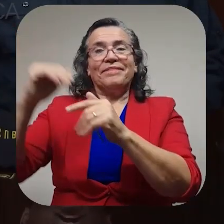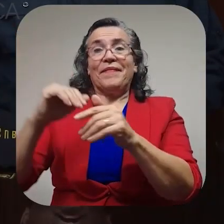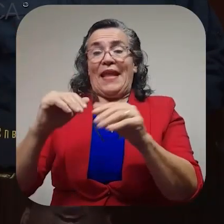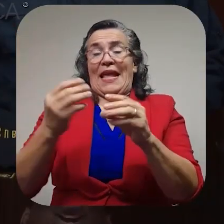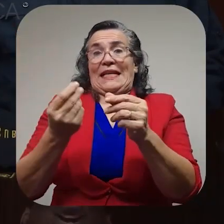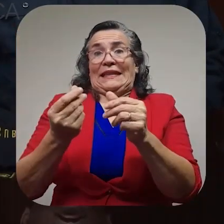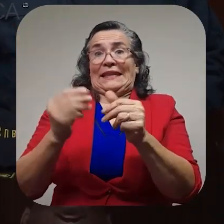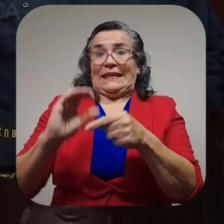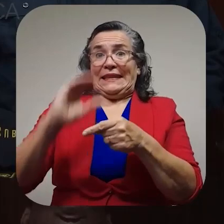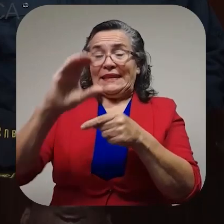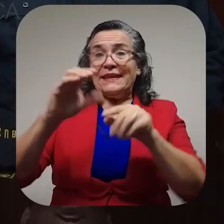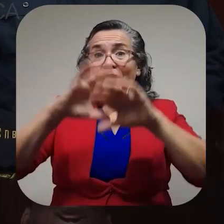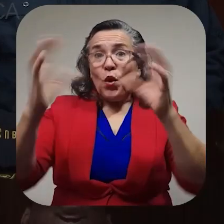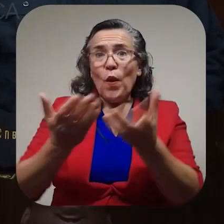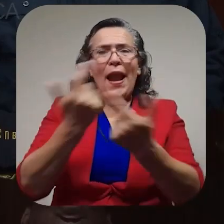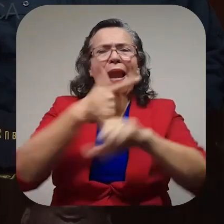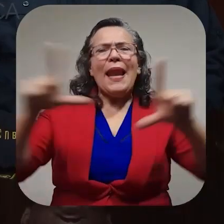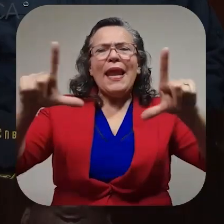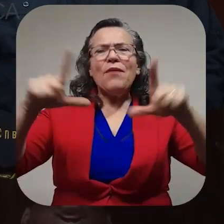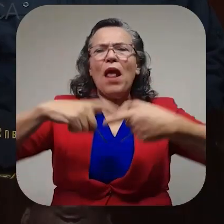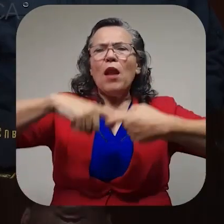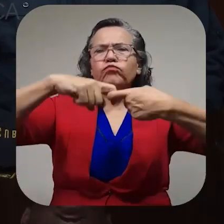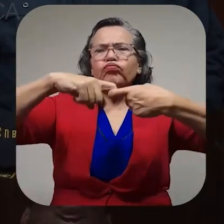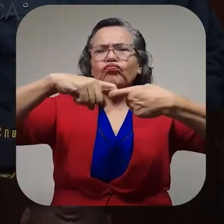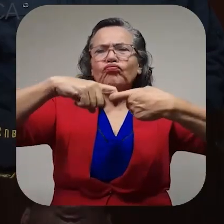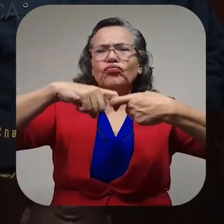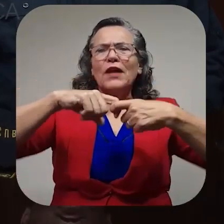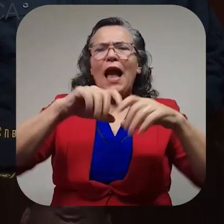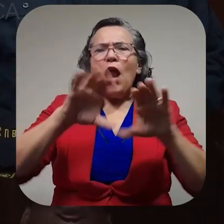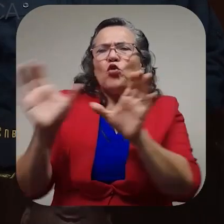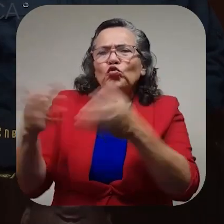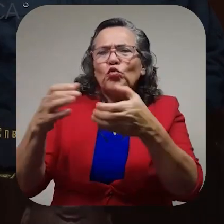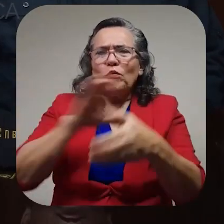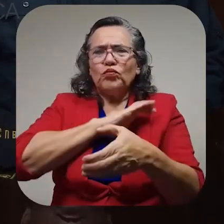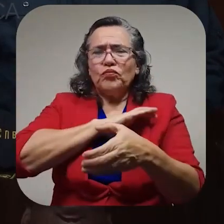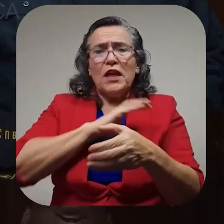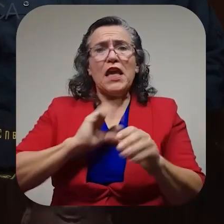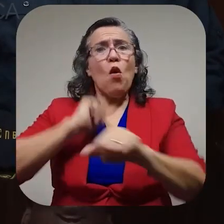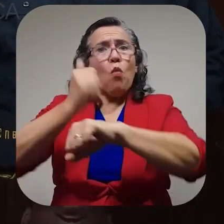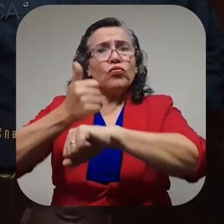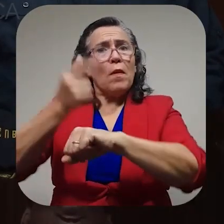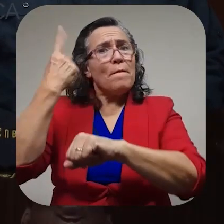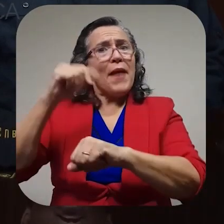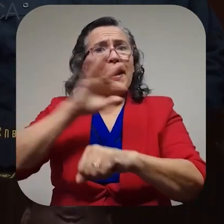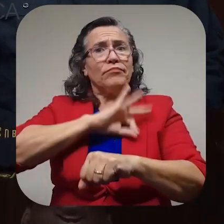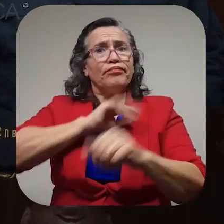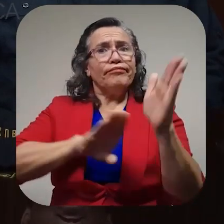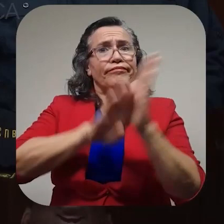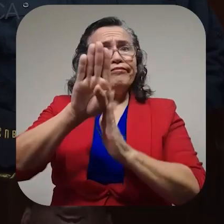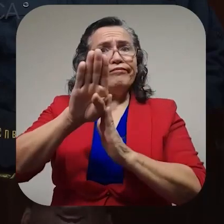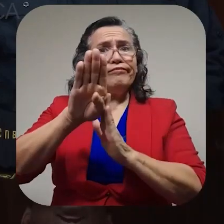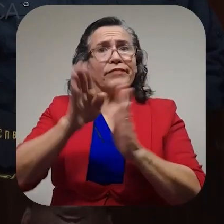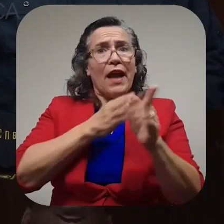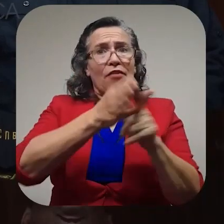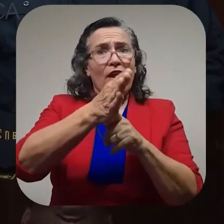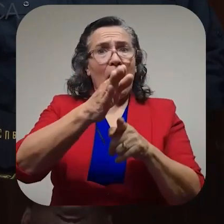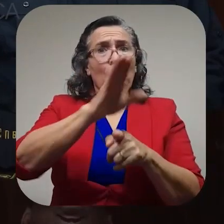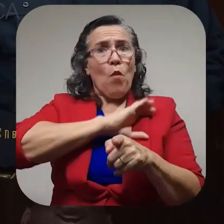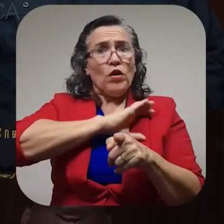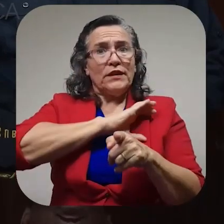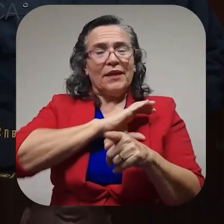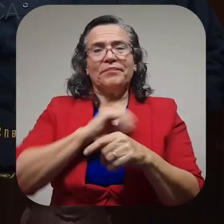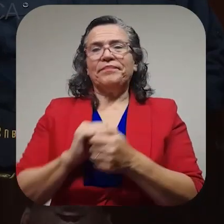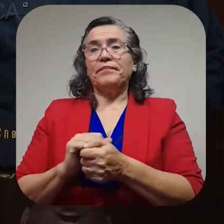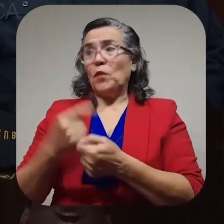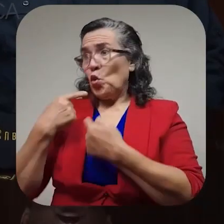El salario global fijado libra del congelamiento a los cuerpos policiales y fue formulado en beneficio del desarrollo de la